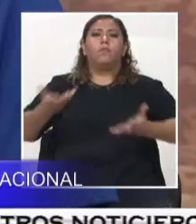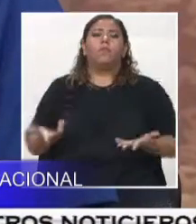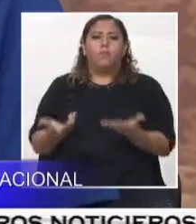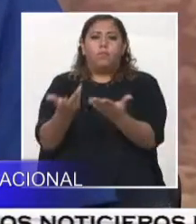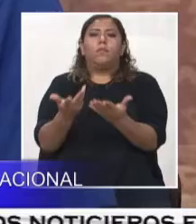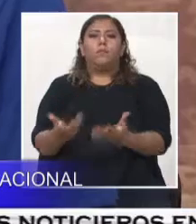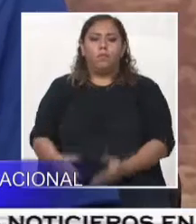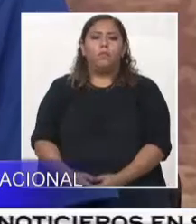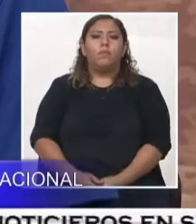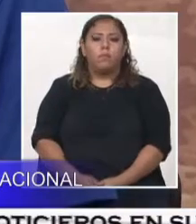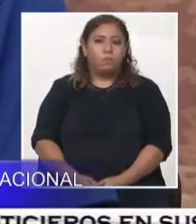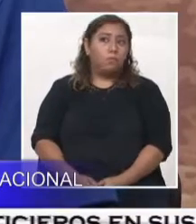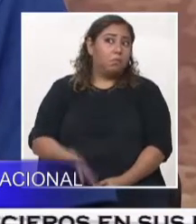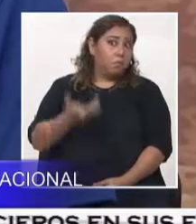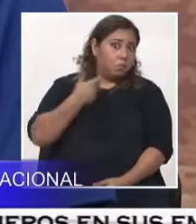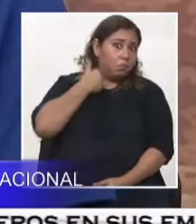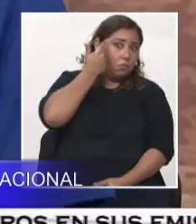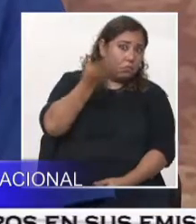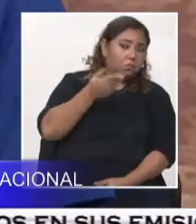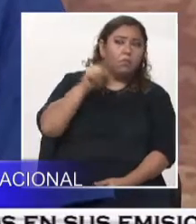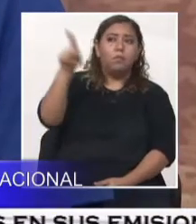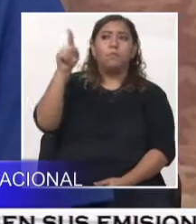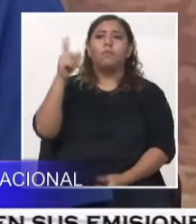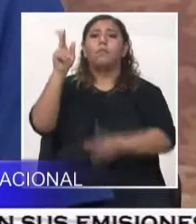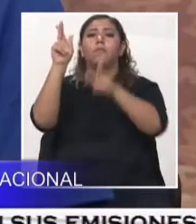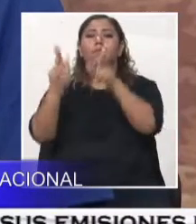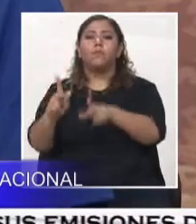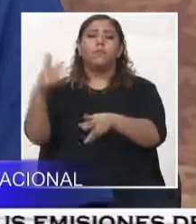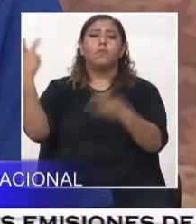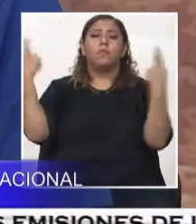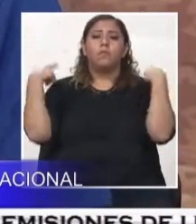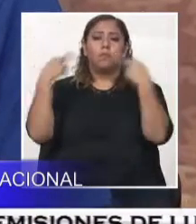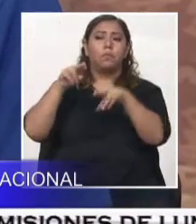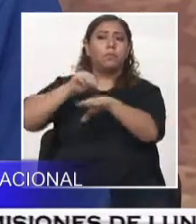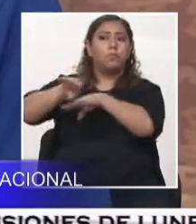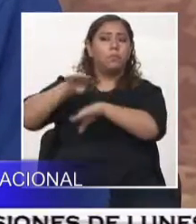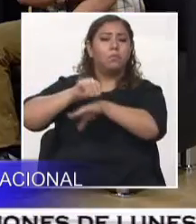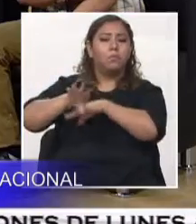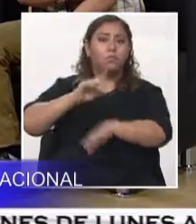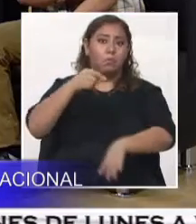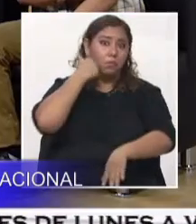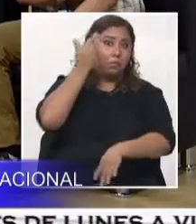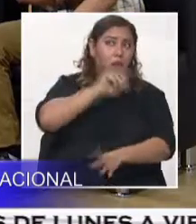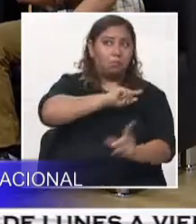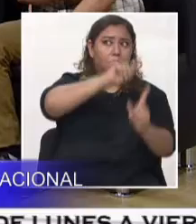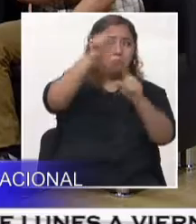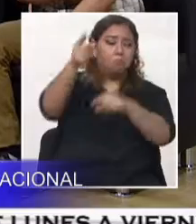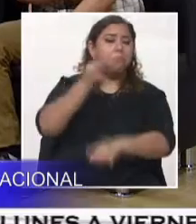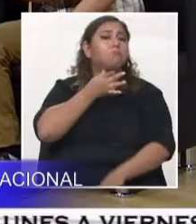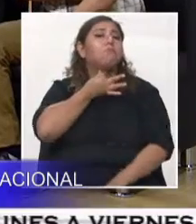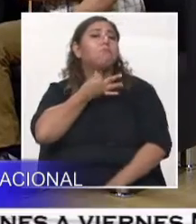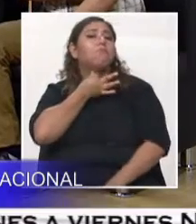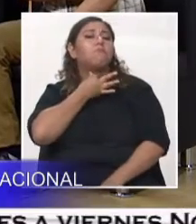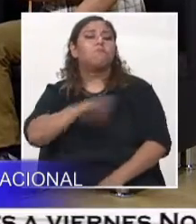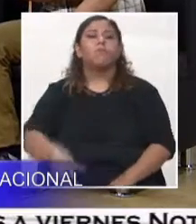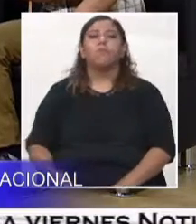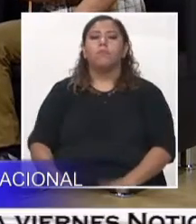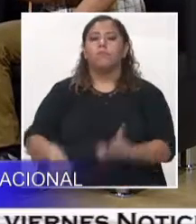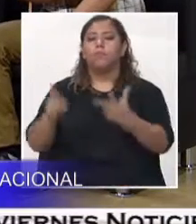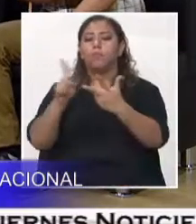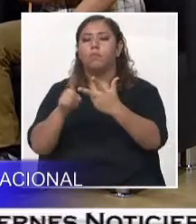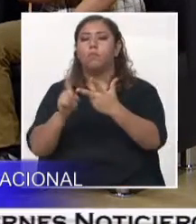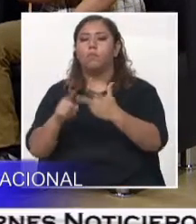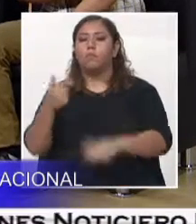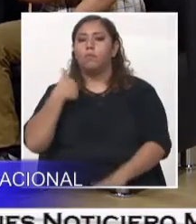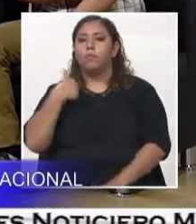pues son muy interesantes, ya nos dimos cuenta solo con la geología. Muchísimas gracias. Ingeniero Arazo. E invitarlos a todos a